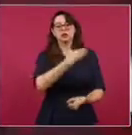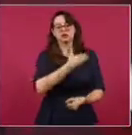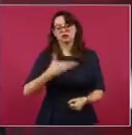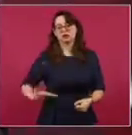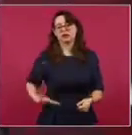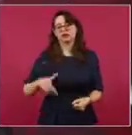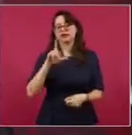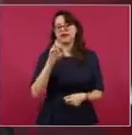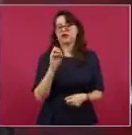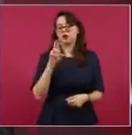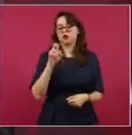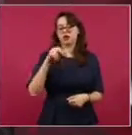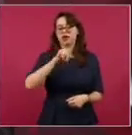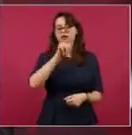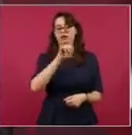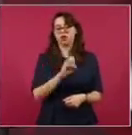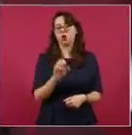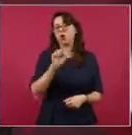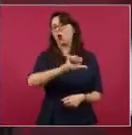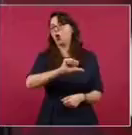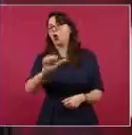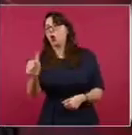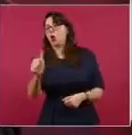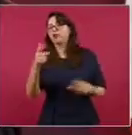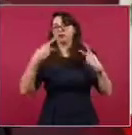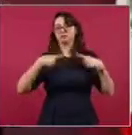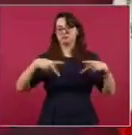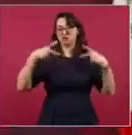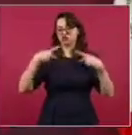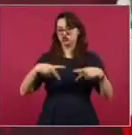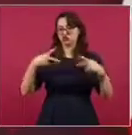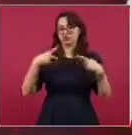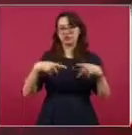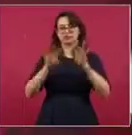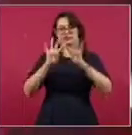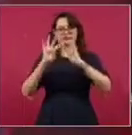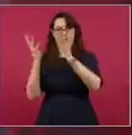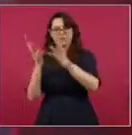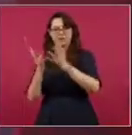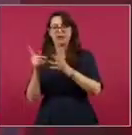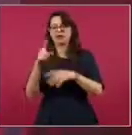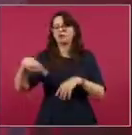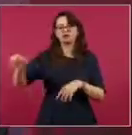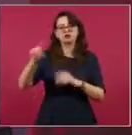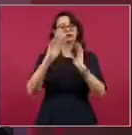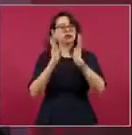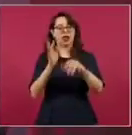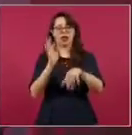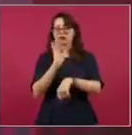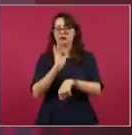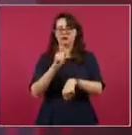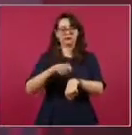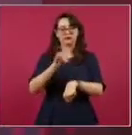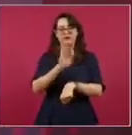consejeros. Se van a llevar por ese fondo de ahorro